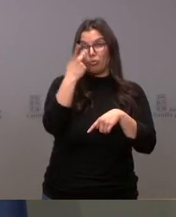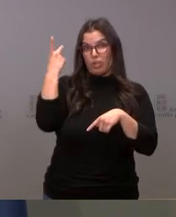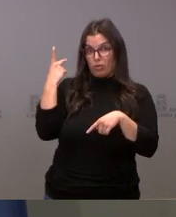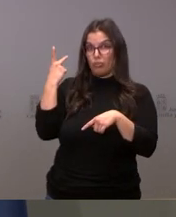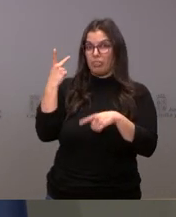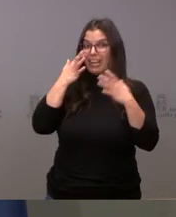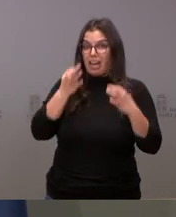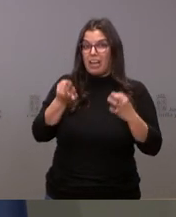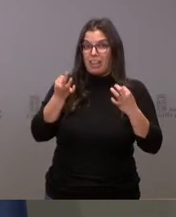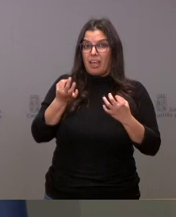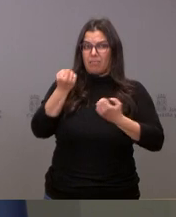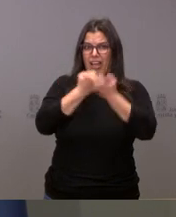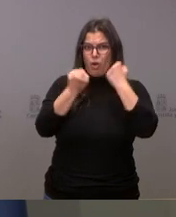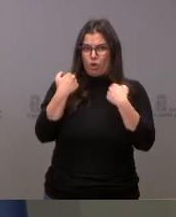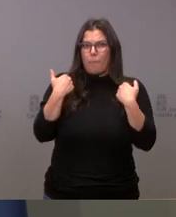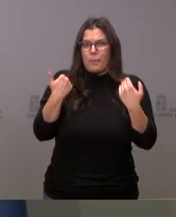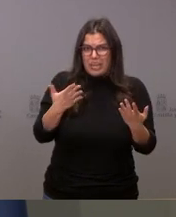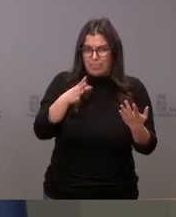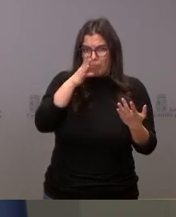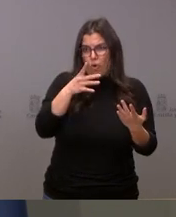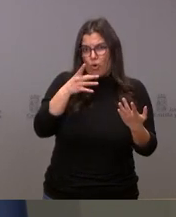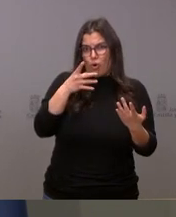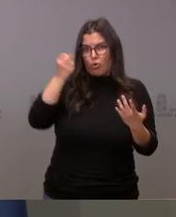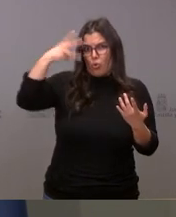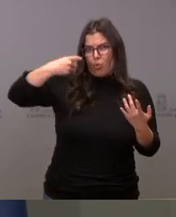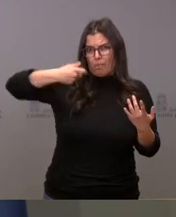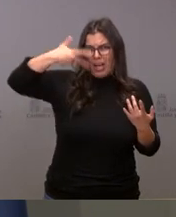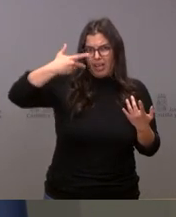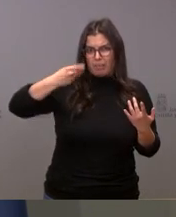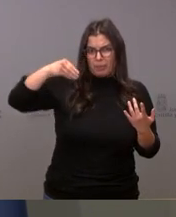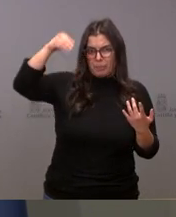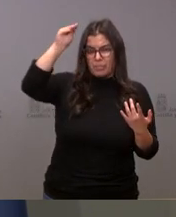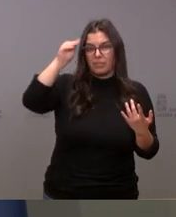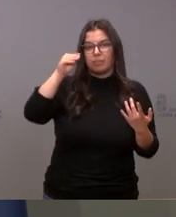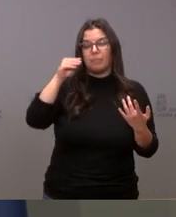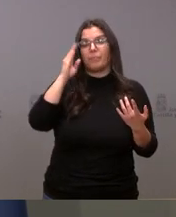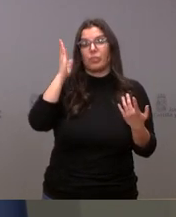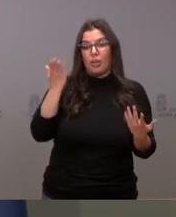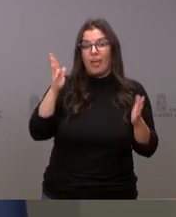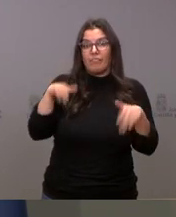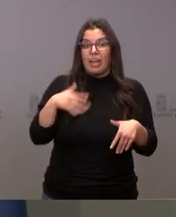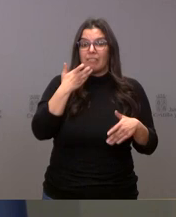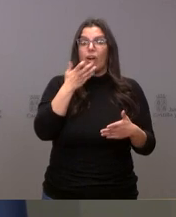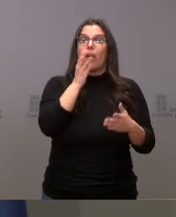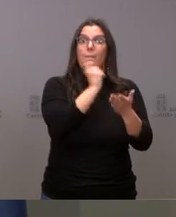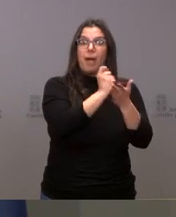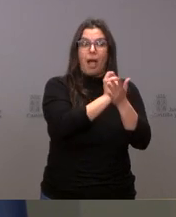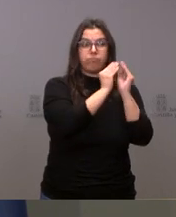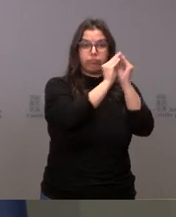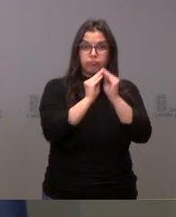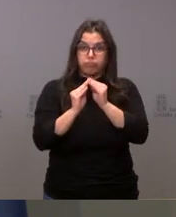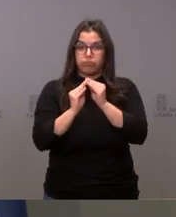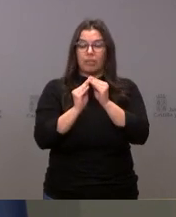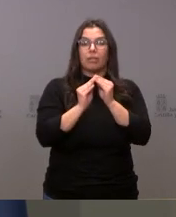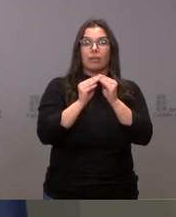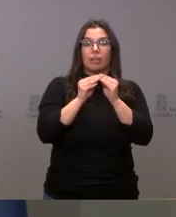el ahorro va a ser mucho mayor y, por tanto, el periodo de amortización de la inversión más corto. Lógicamente, esta actuación supone un ahorro